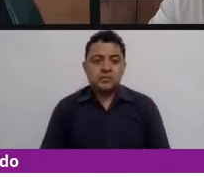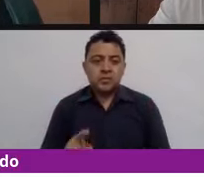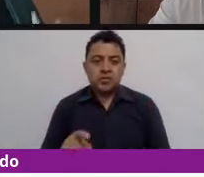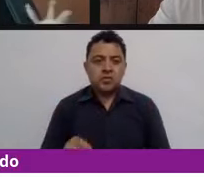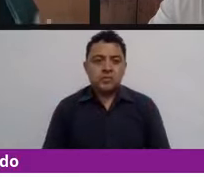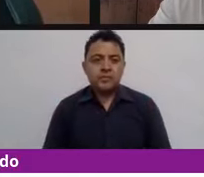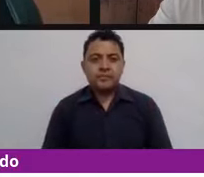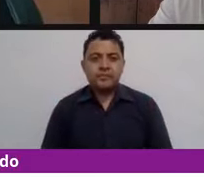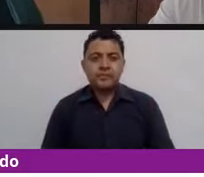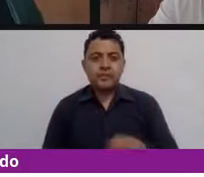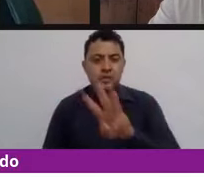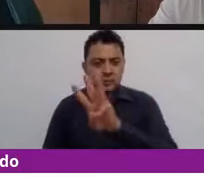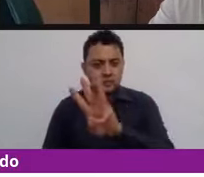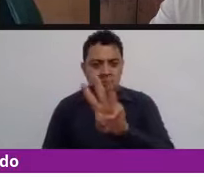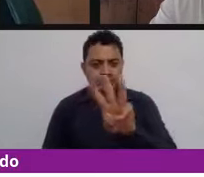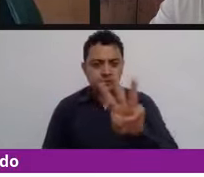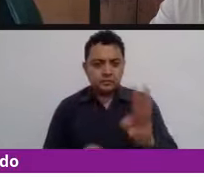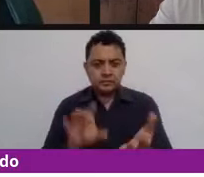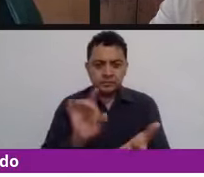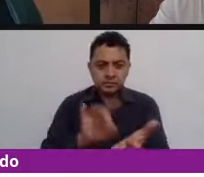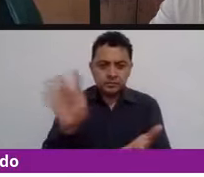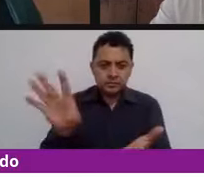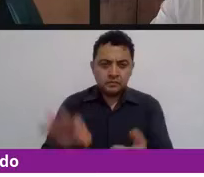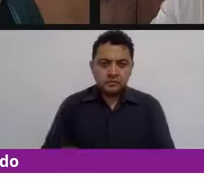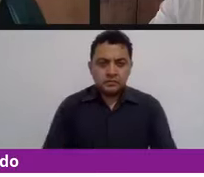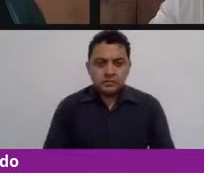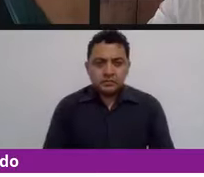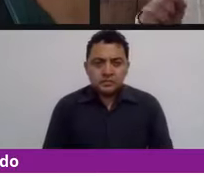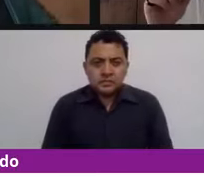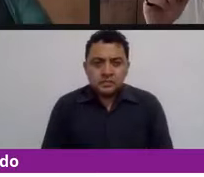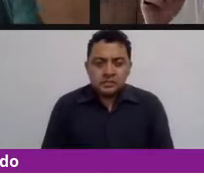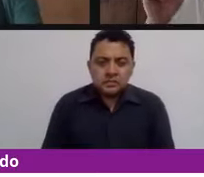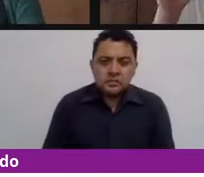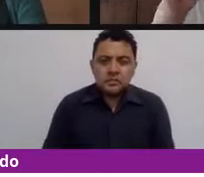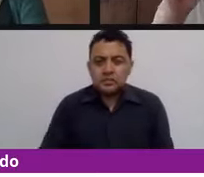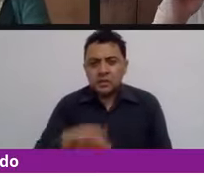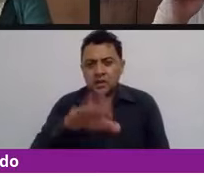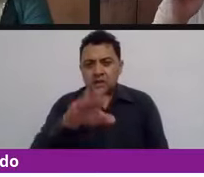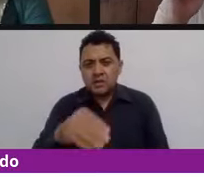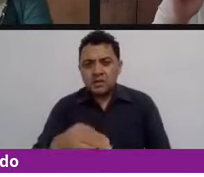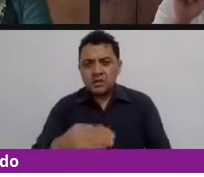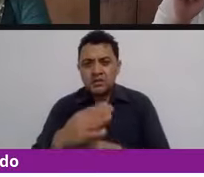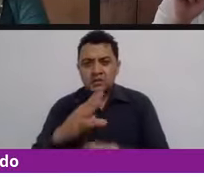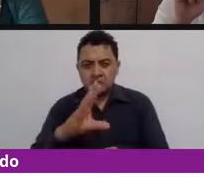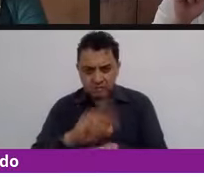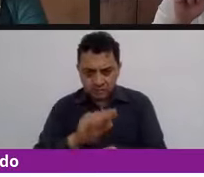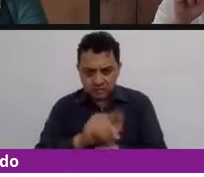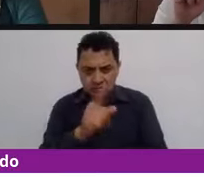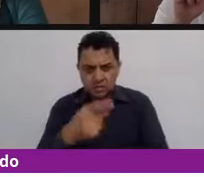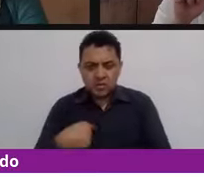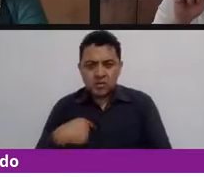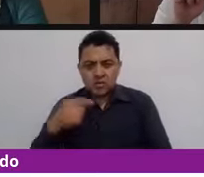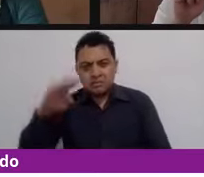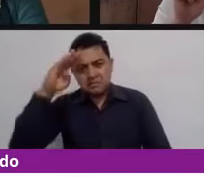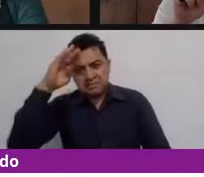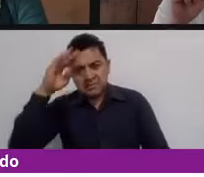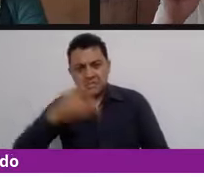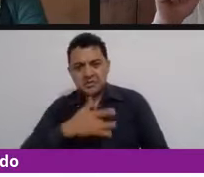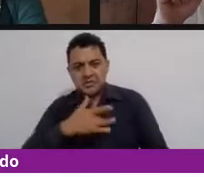buenísimo te lo agradezco mucho y si me permites una reflexión al respecto por favor por favor hablaba yo de hablaba yo de